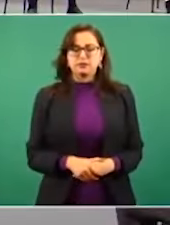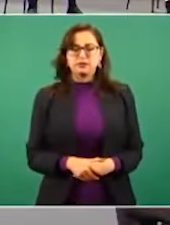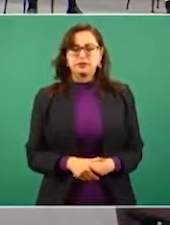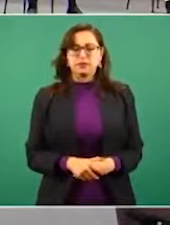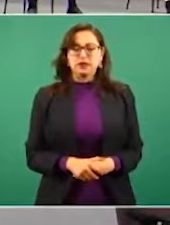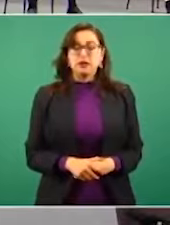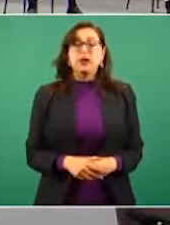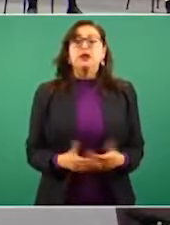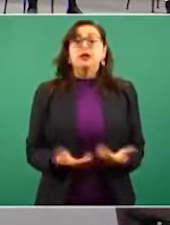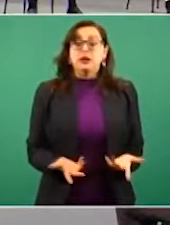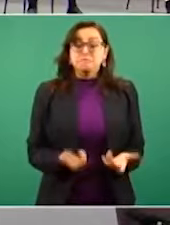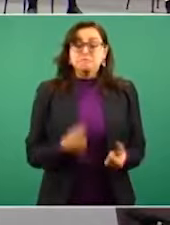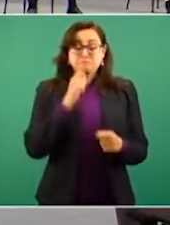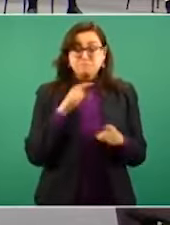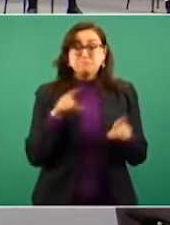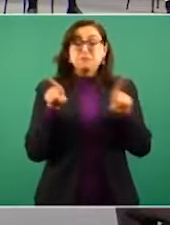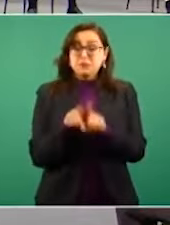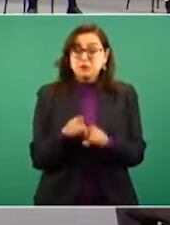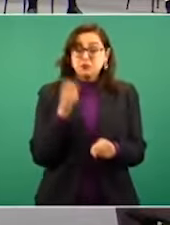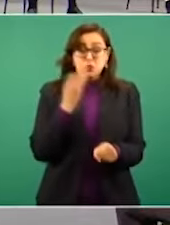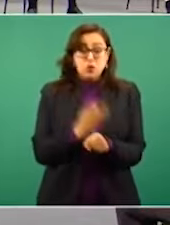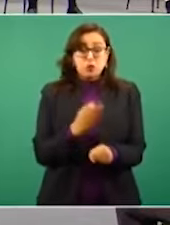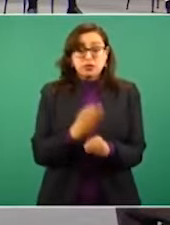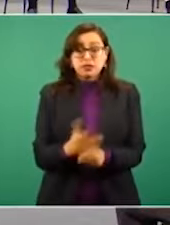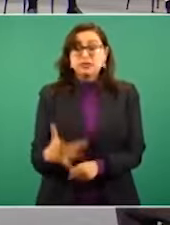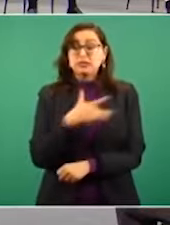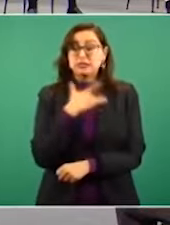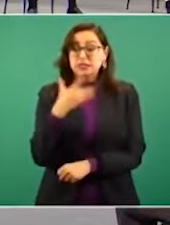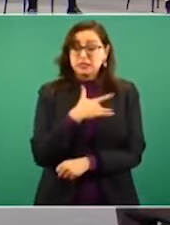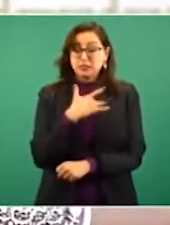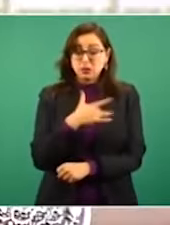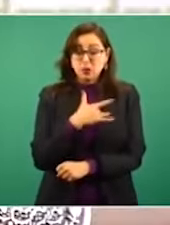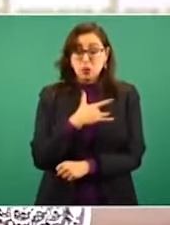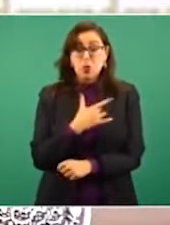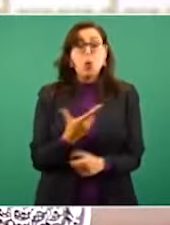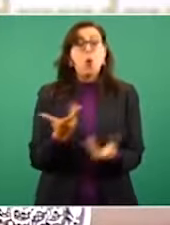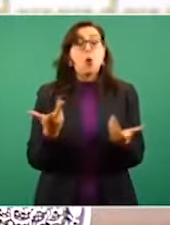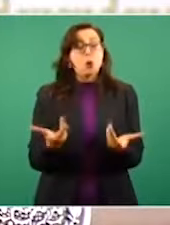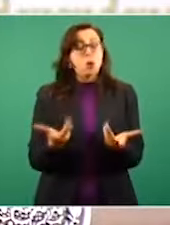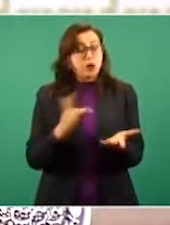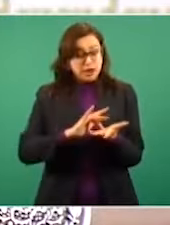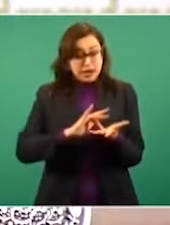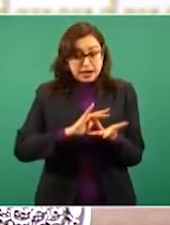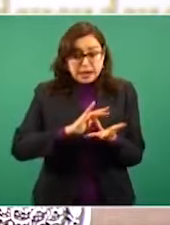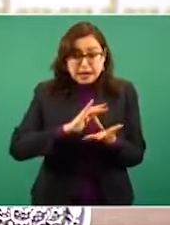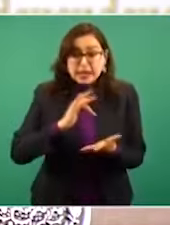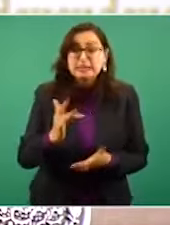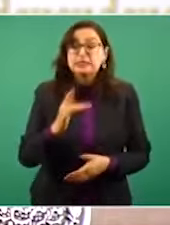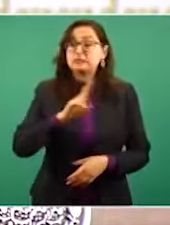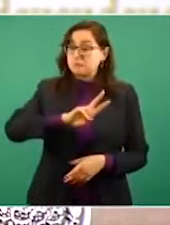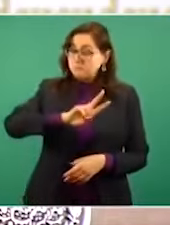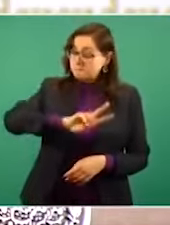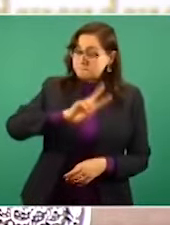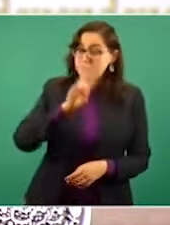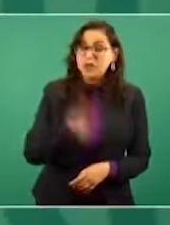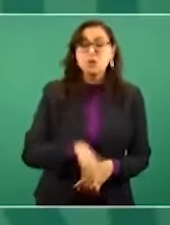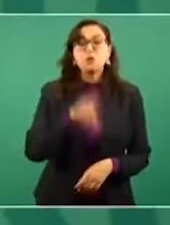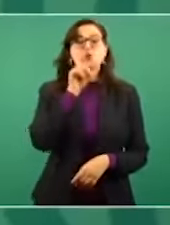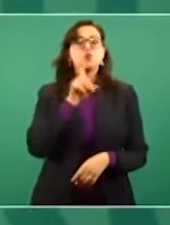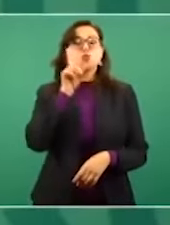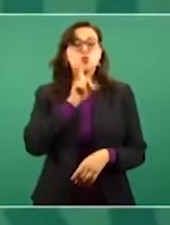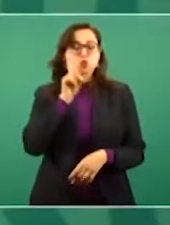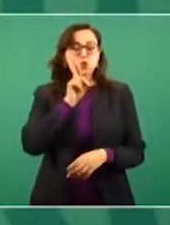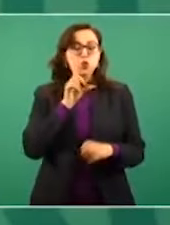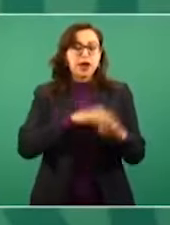agradecer el trabajo muy bueno realizado por la embajadora